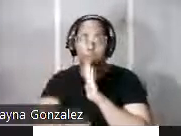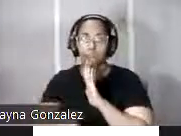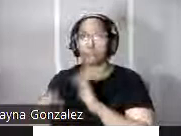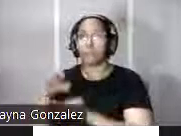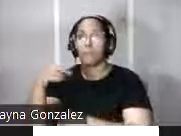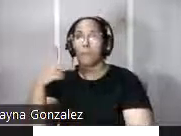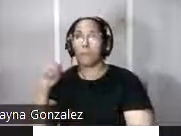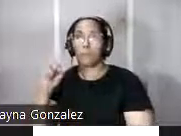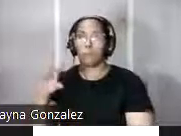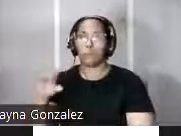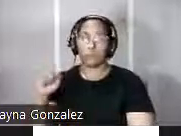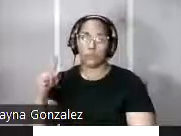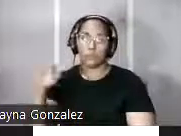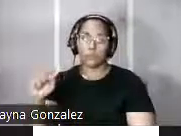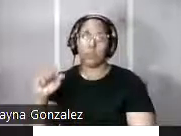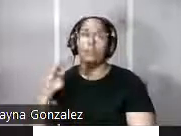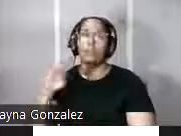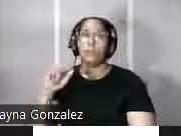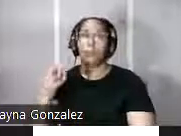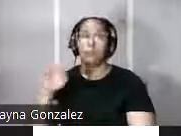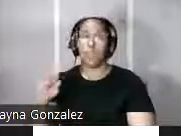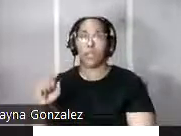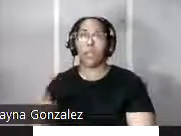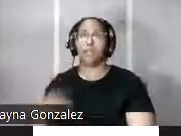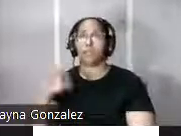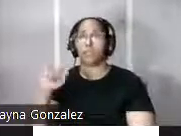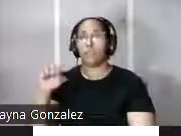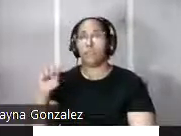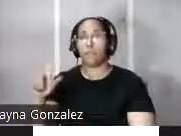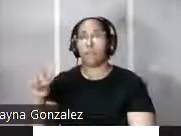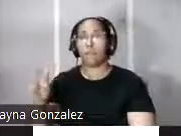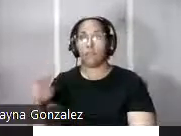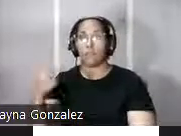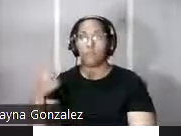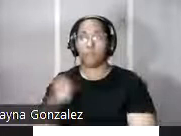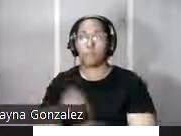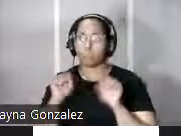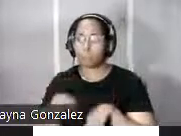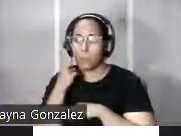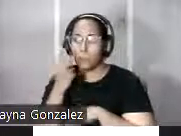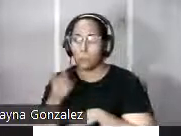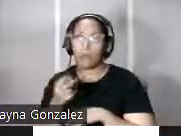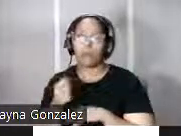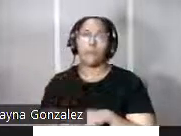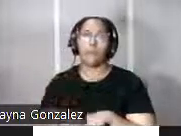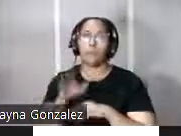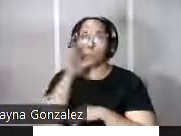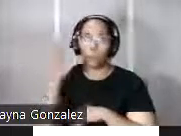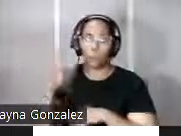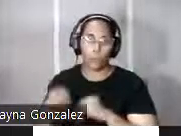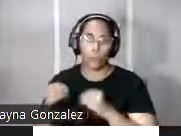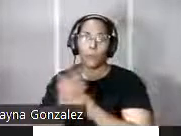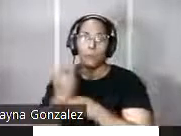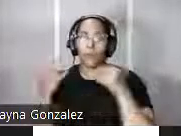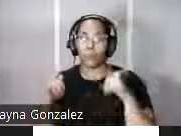mampostería y por la batería de Isabel II que pueden actualmente ver o los restos los pueden ver todavía en el parque Luis